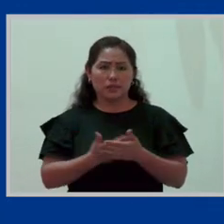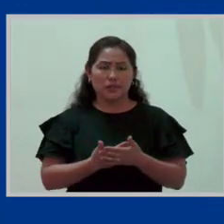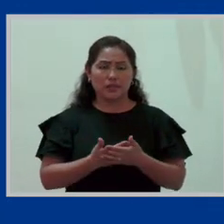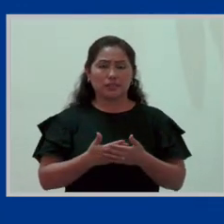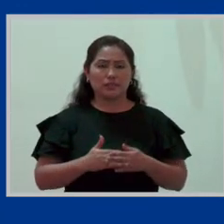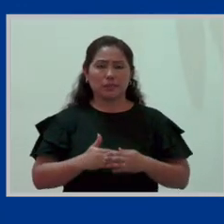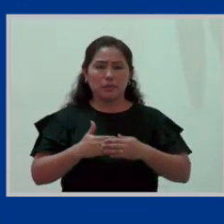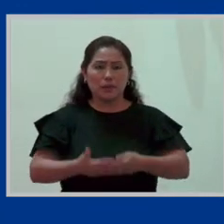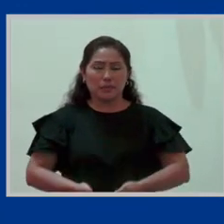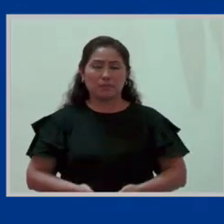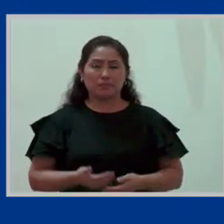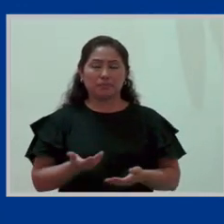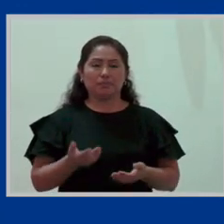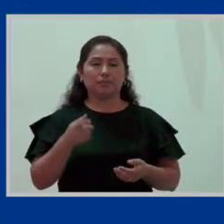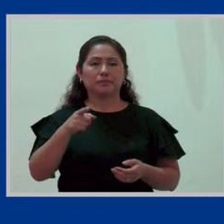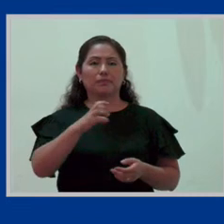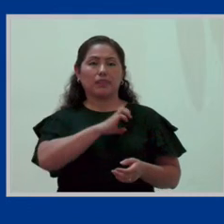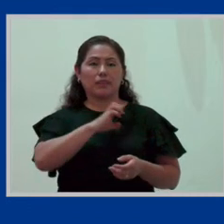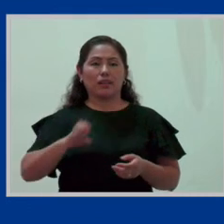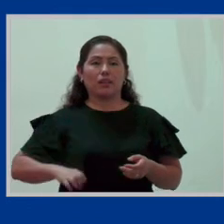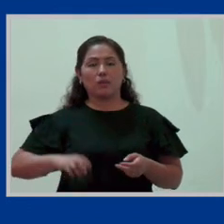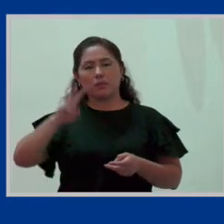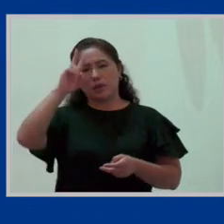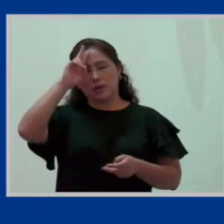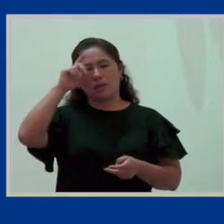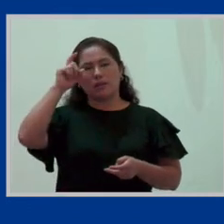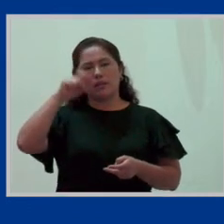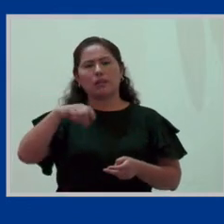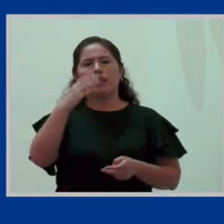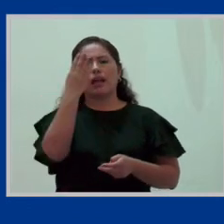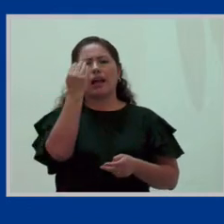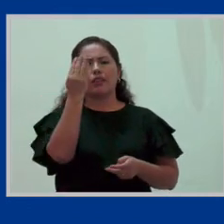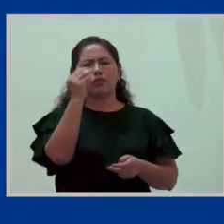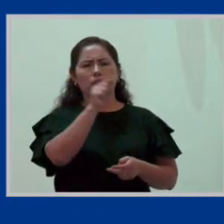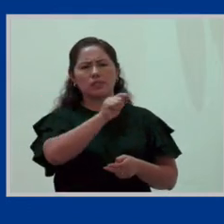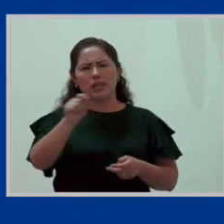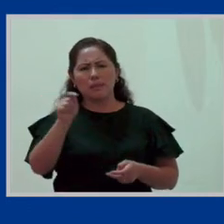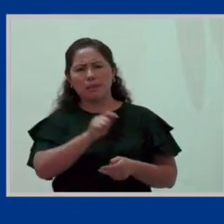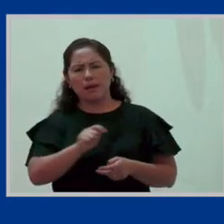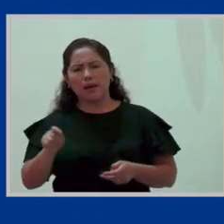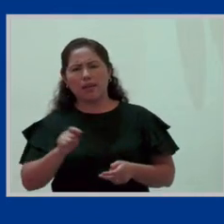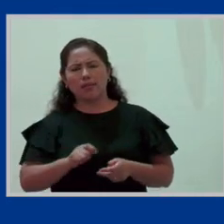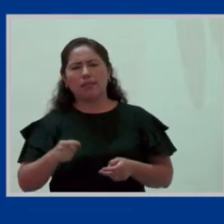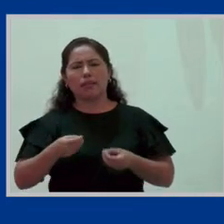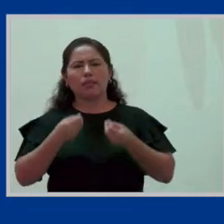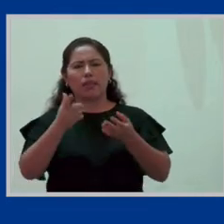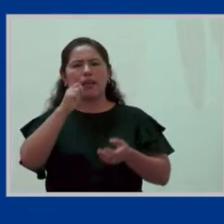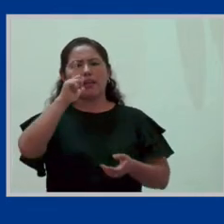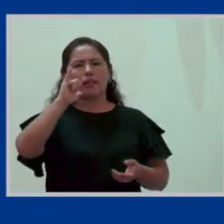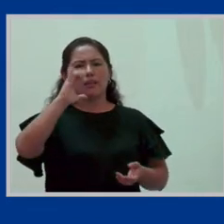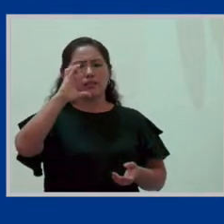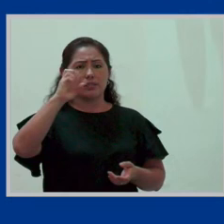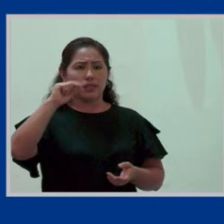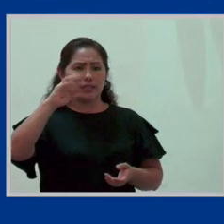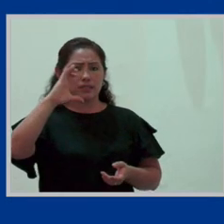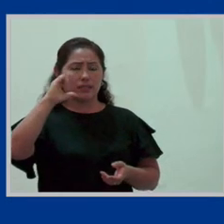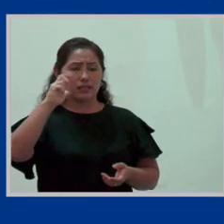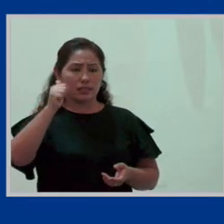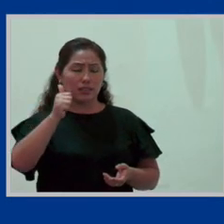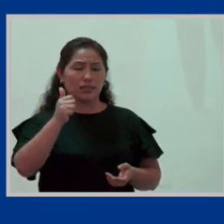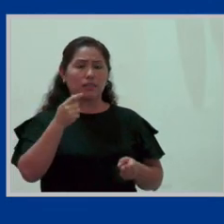al Estado peruano es que tenían que ser 14 semanas de licencia y no se tenía eso. Entonces, al día de hoy,